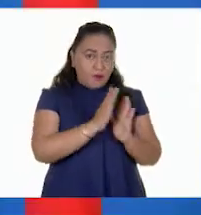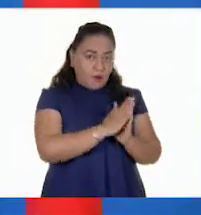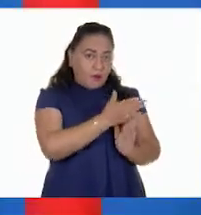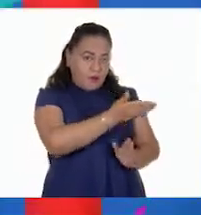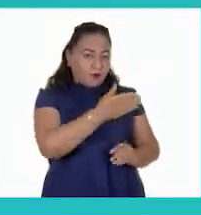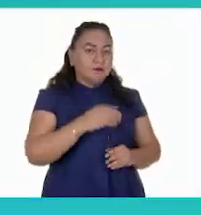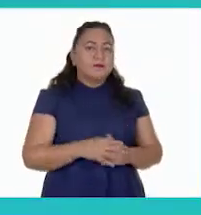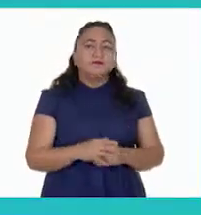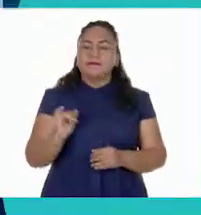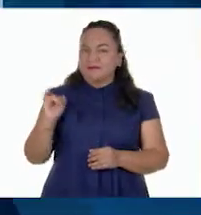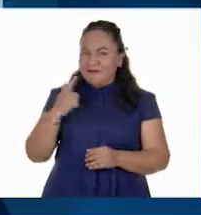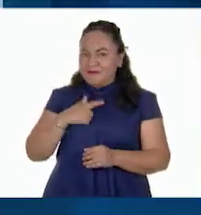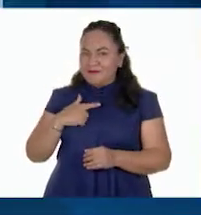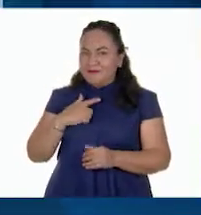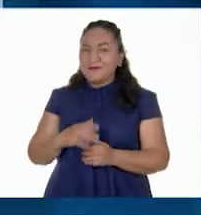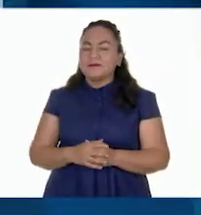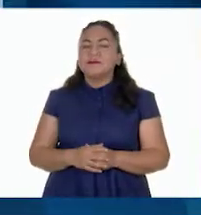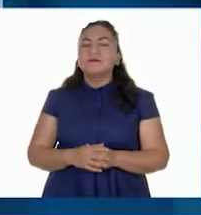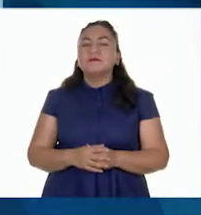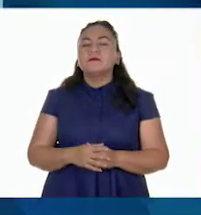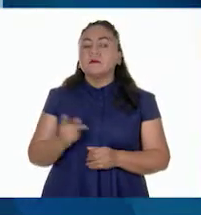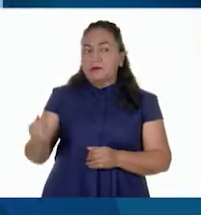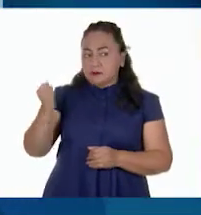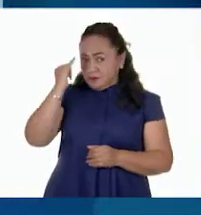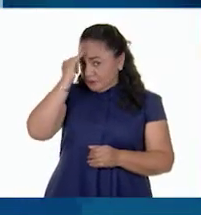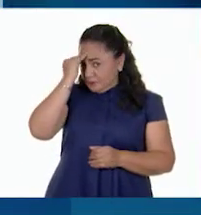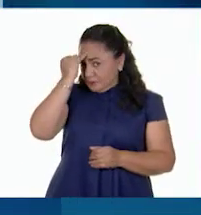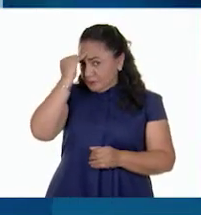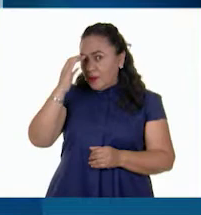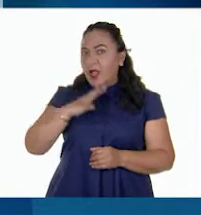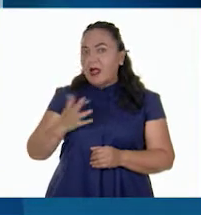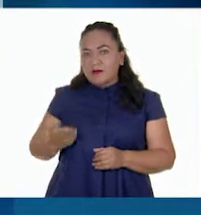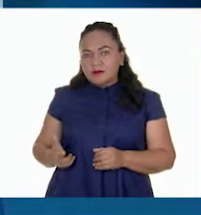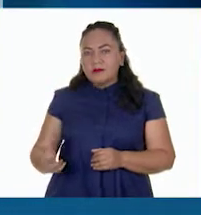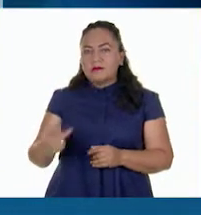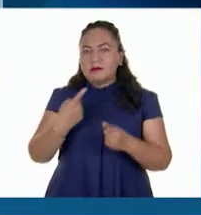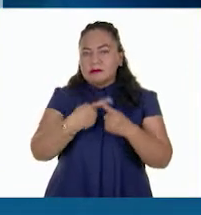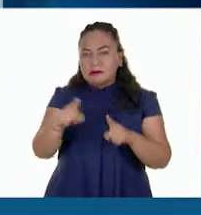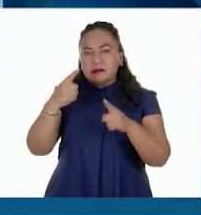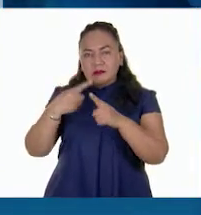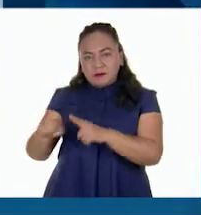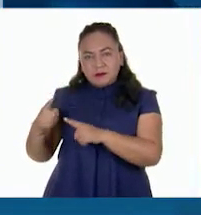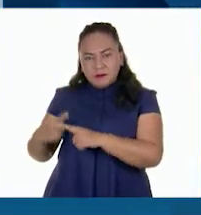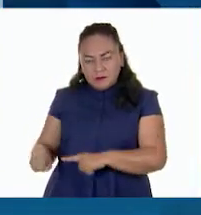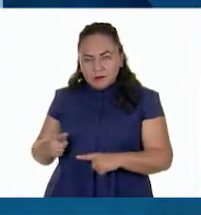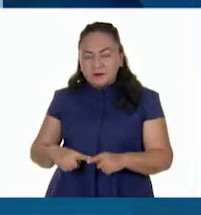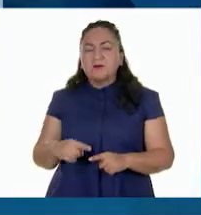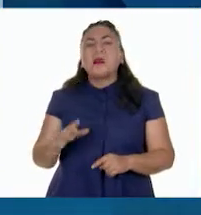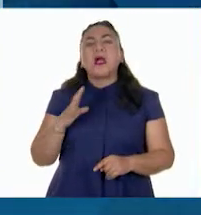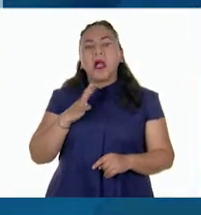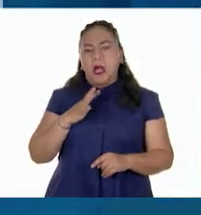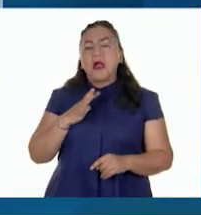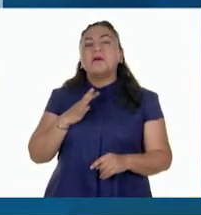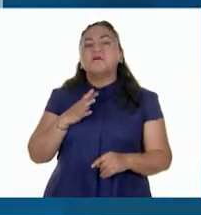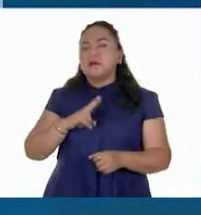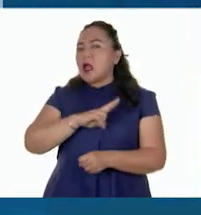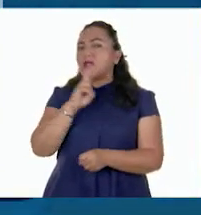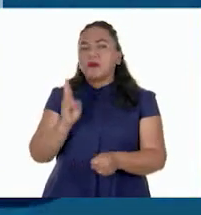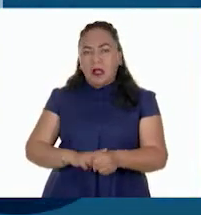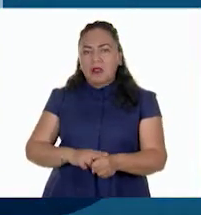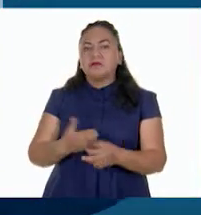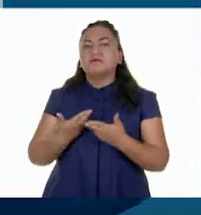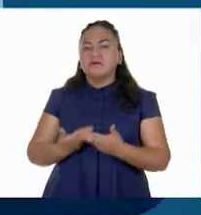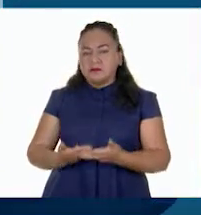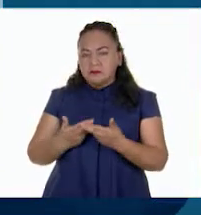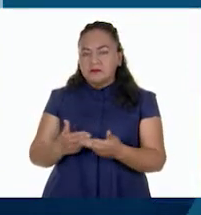Claro que sí. La India tiene varios ríos, por lo que podemos decir que hay una gran disponibilidad natural de agua